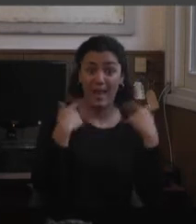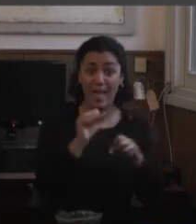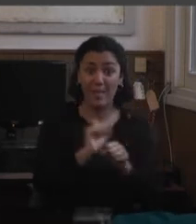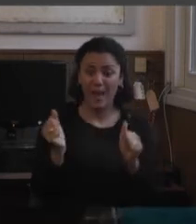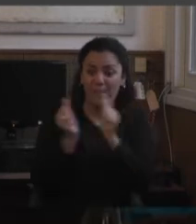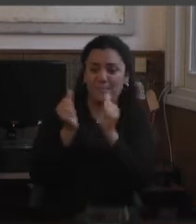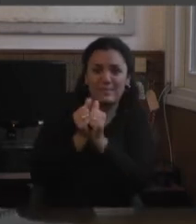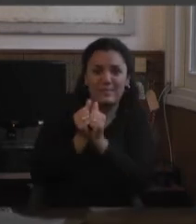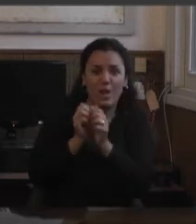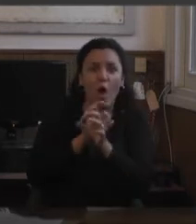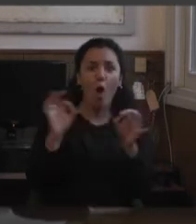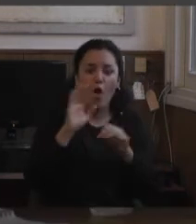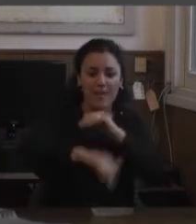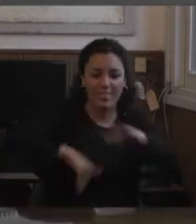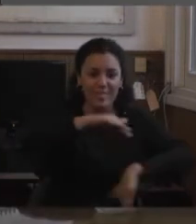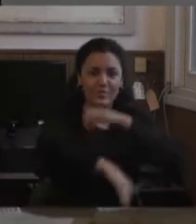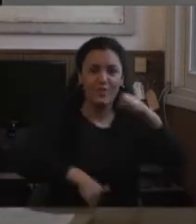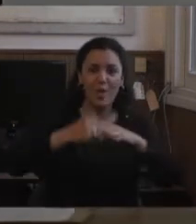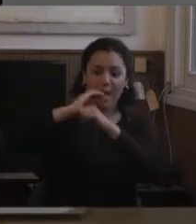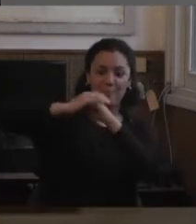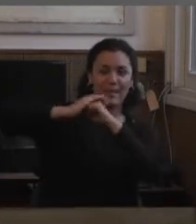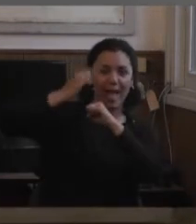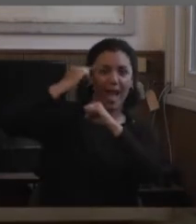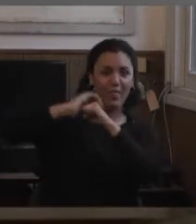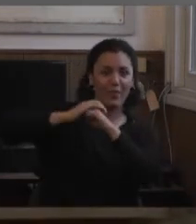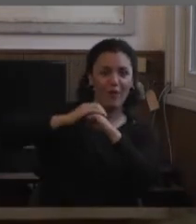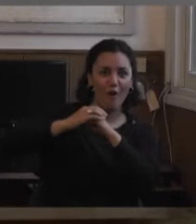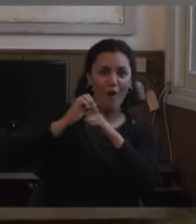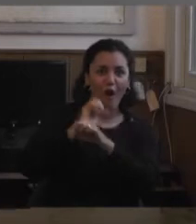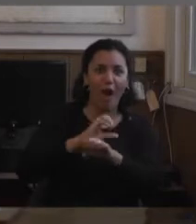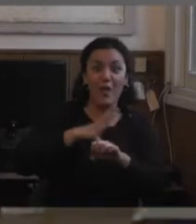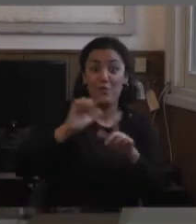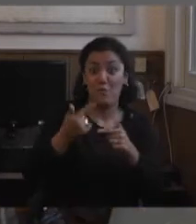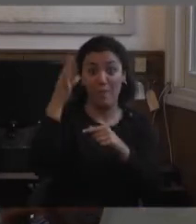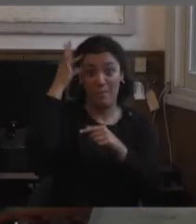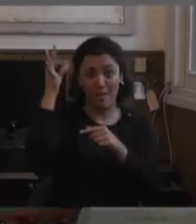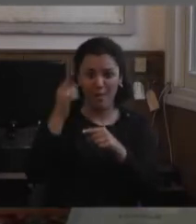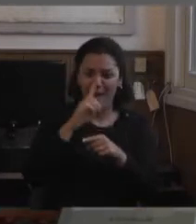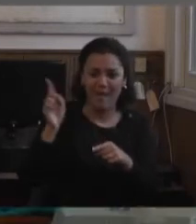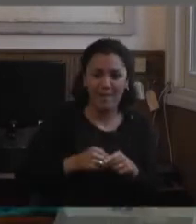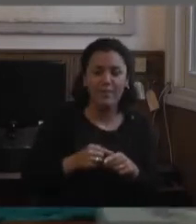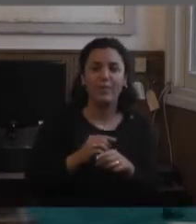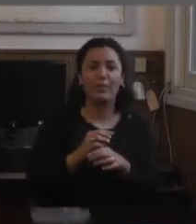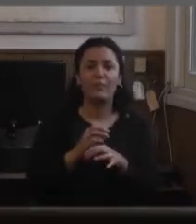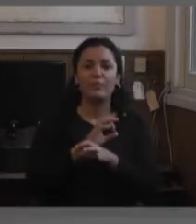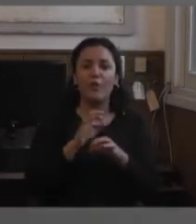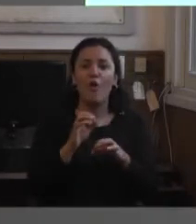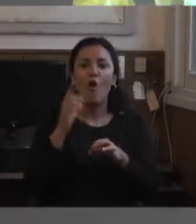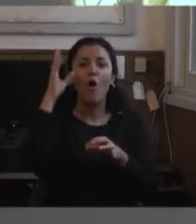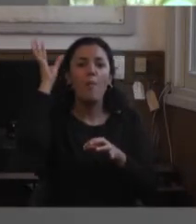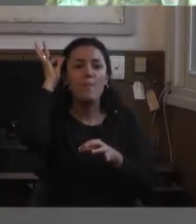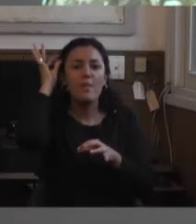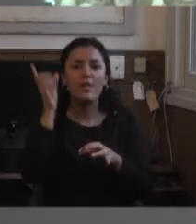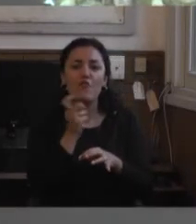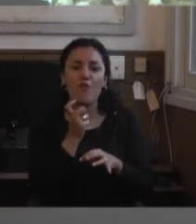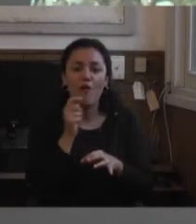natación para pelados porque era mucho más la aerodinámica o escalada para peludos por si hacía frío o que los pelirrojos tengan un encuentro de